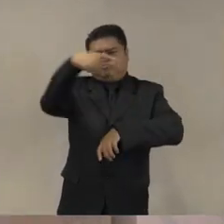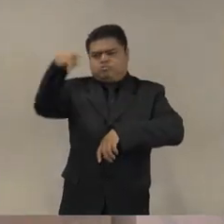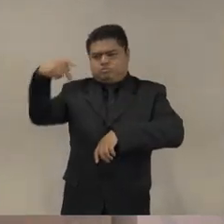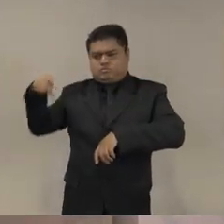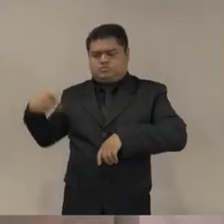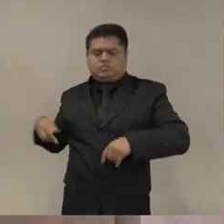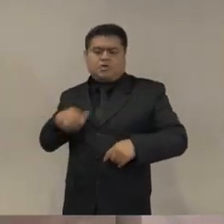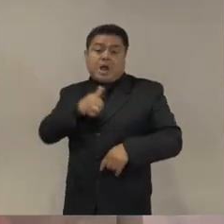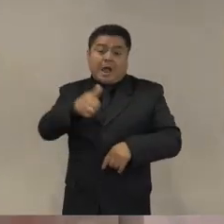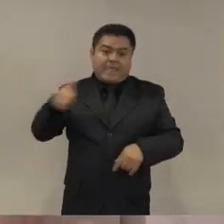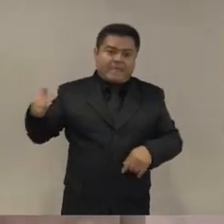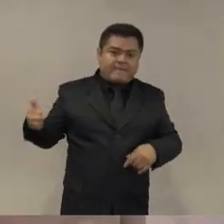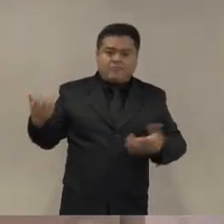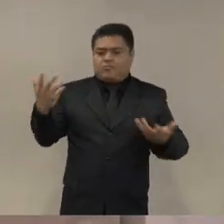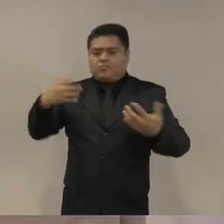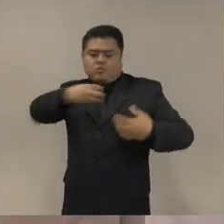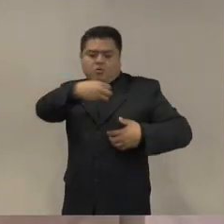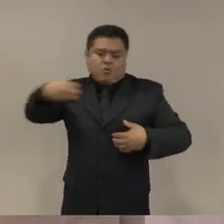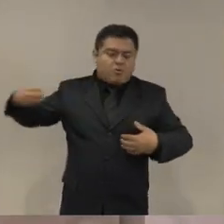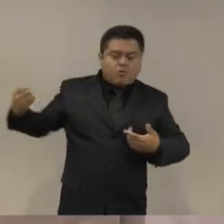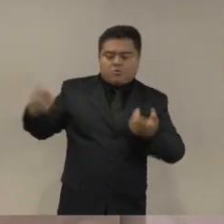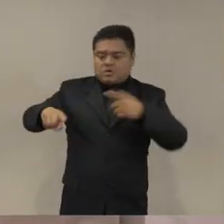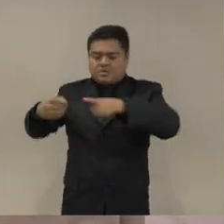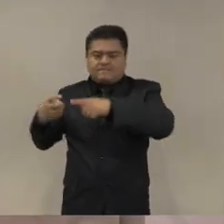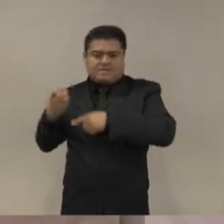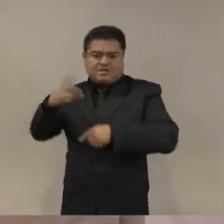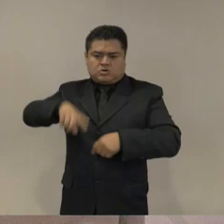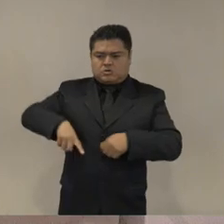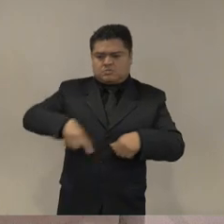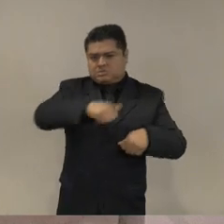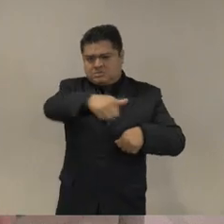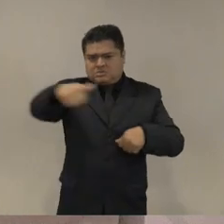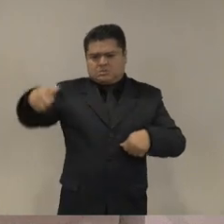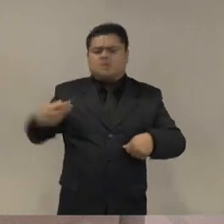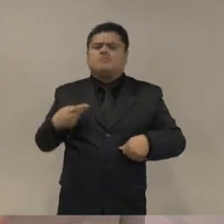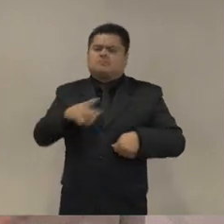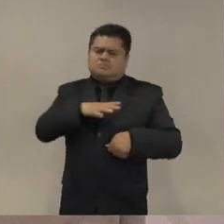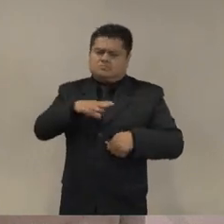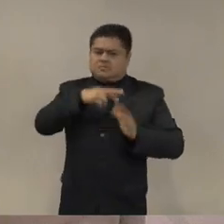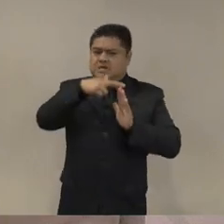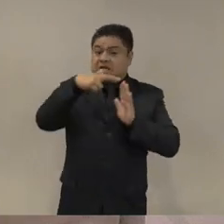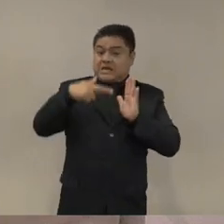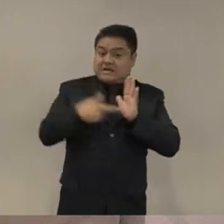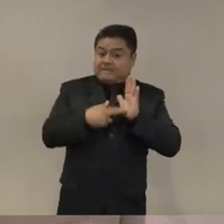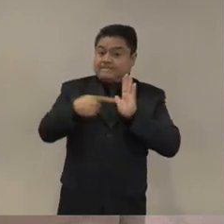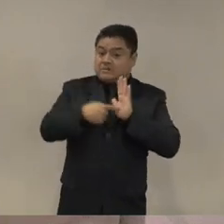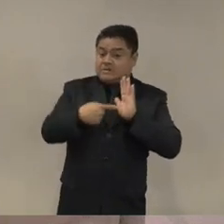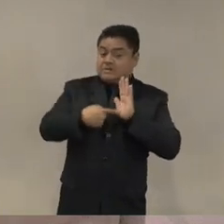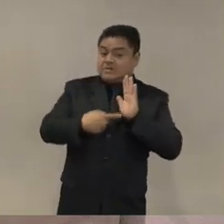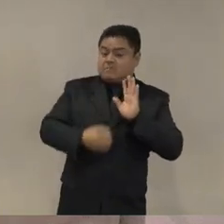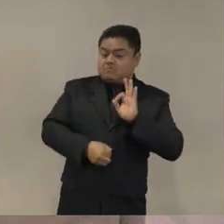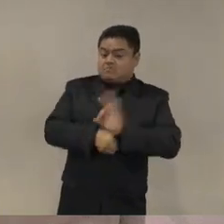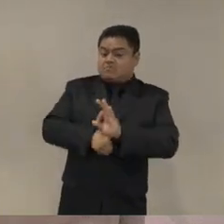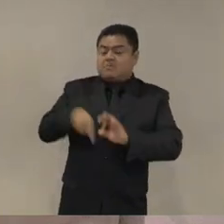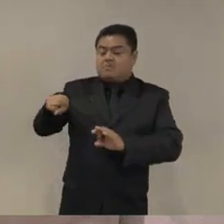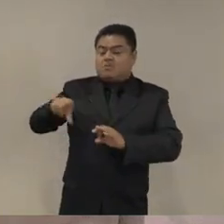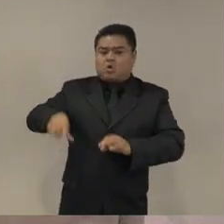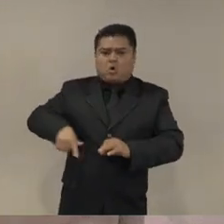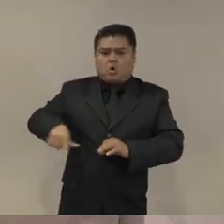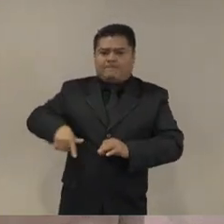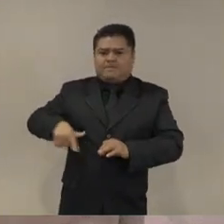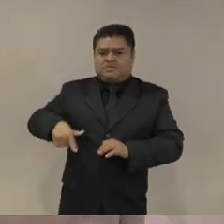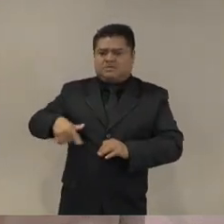pero habían reglas reglas mínimas que permitían la remoción de gobernadores que no garantizaran esa gobernabilidad